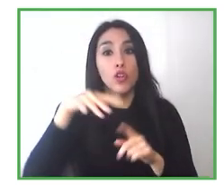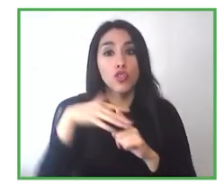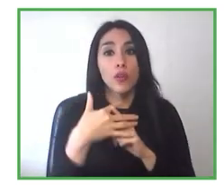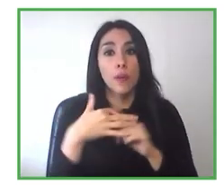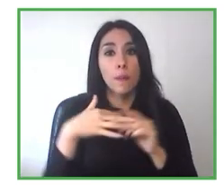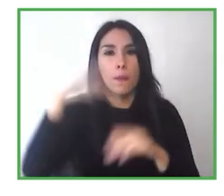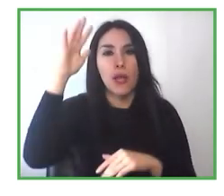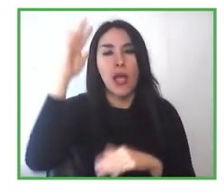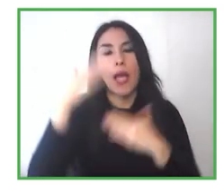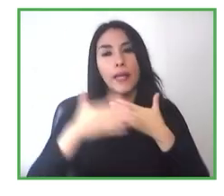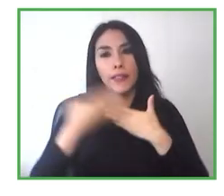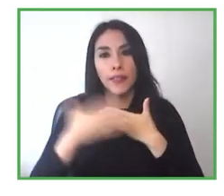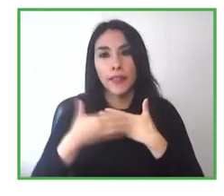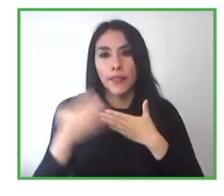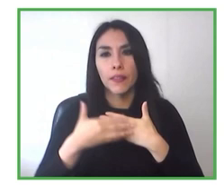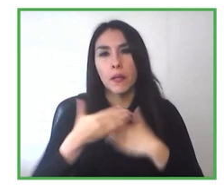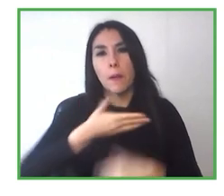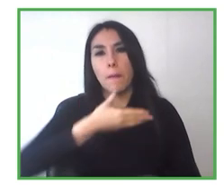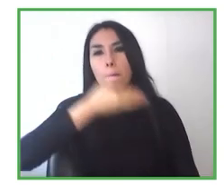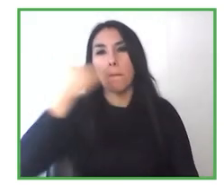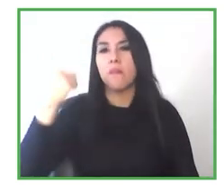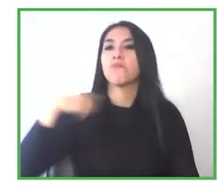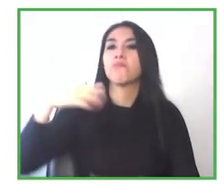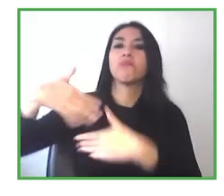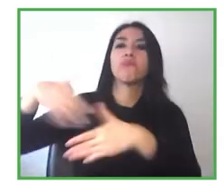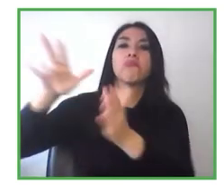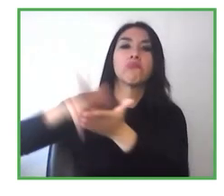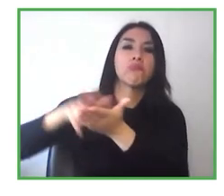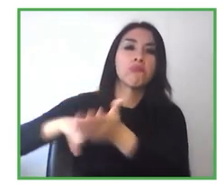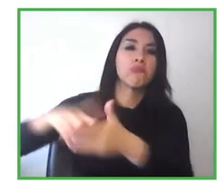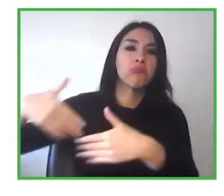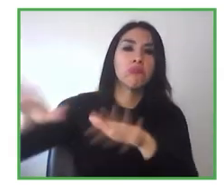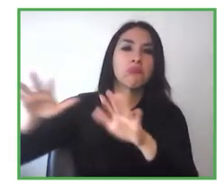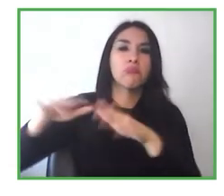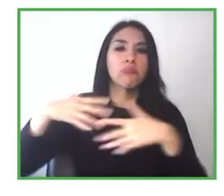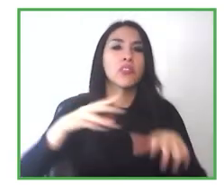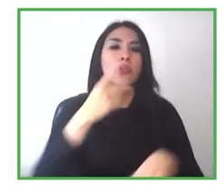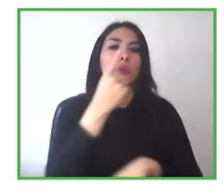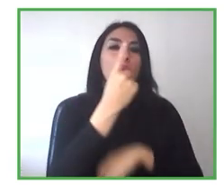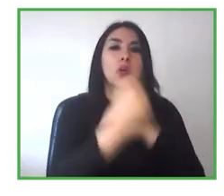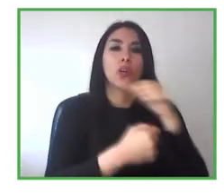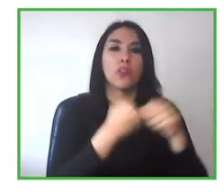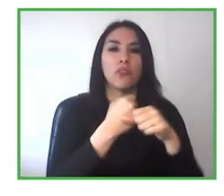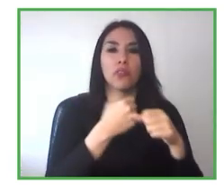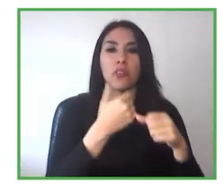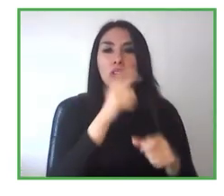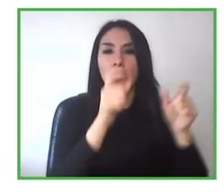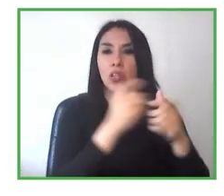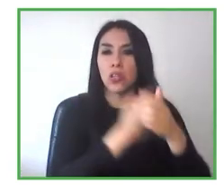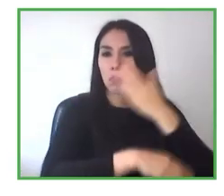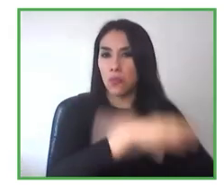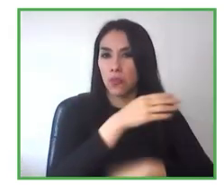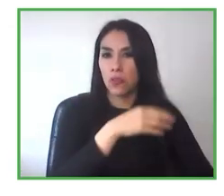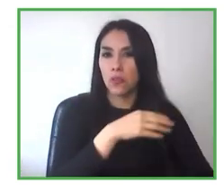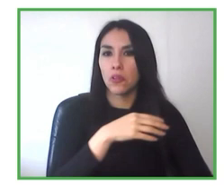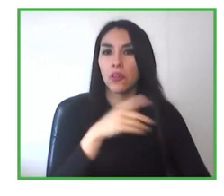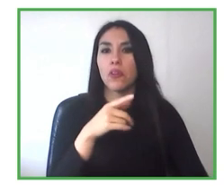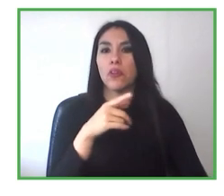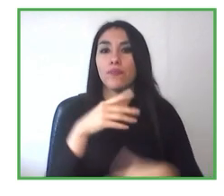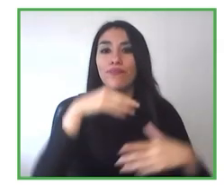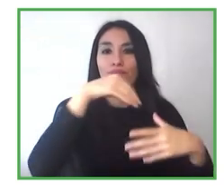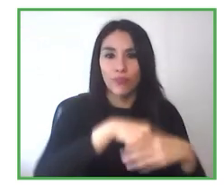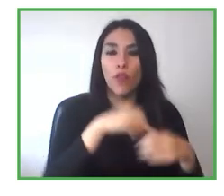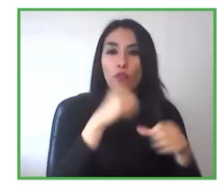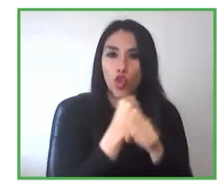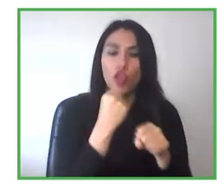entregar un aporte anual a empresas, o fundaciones expertas en inclusión laboral, que contratar